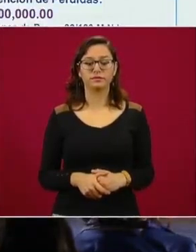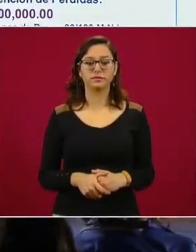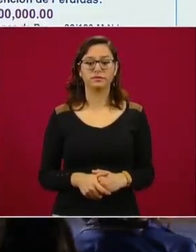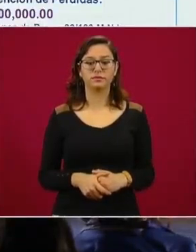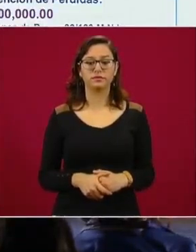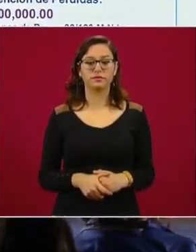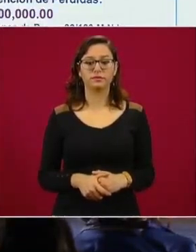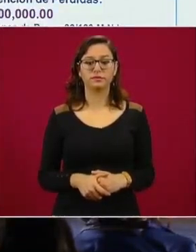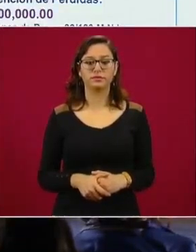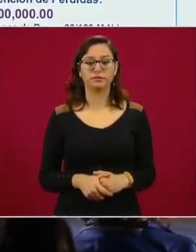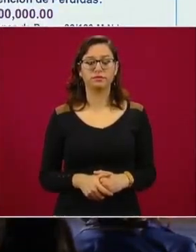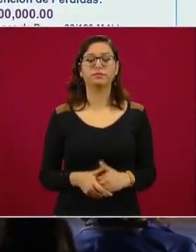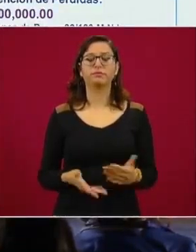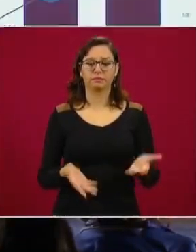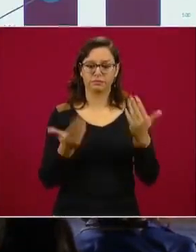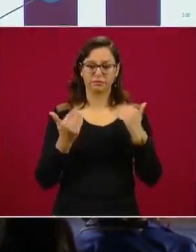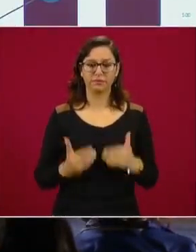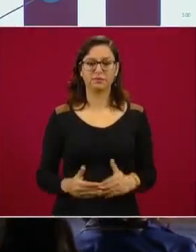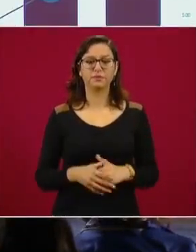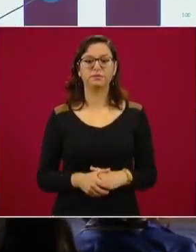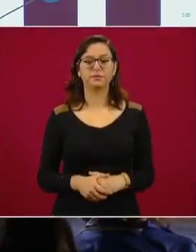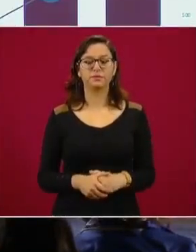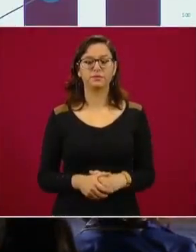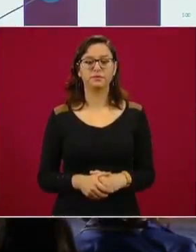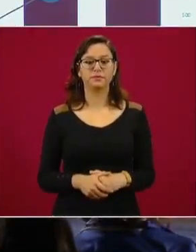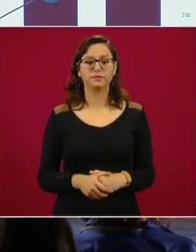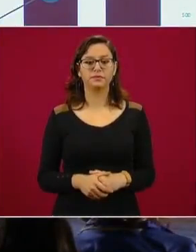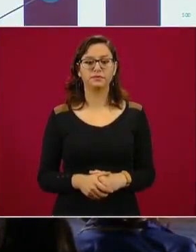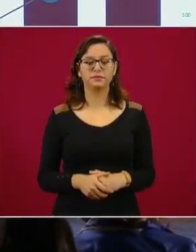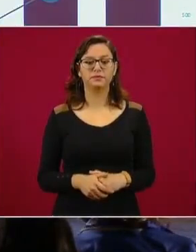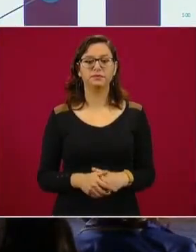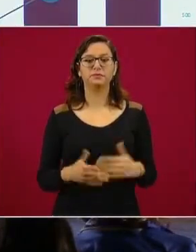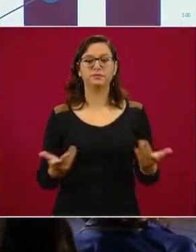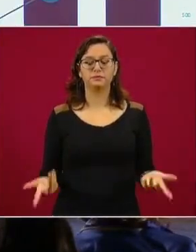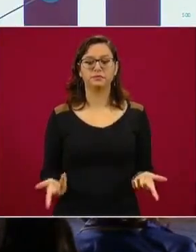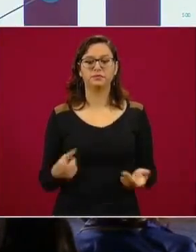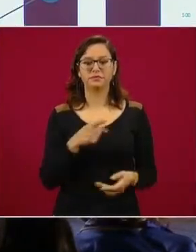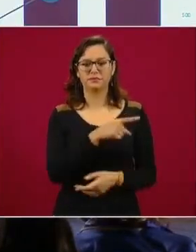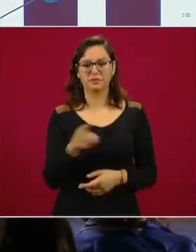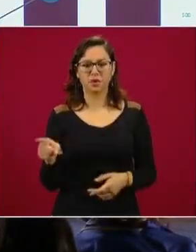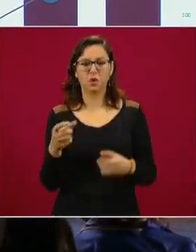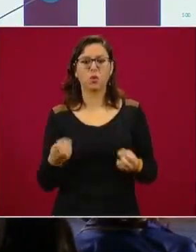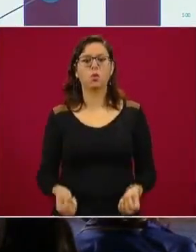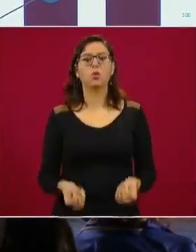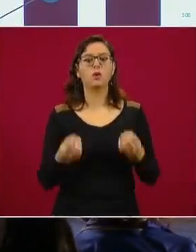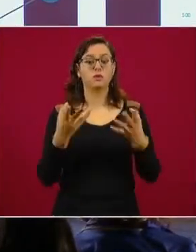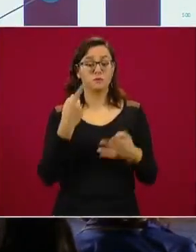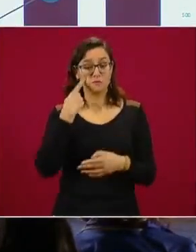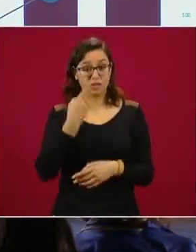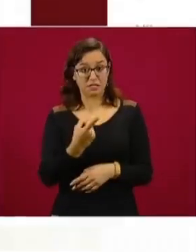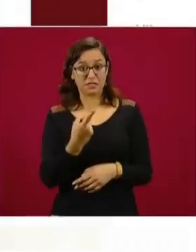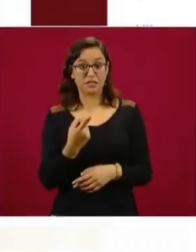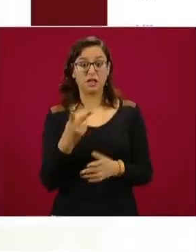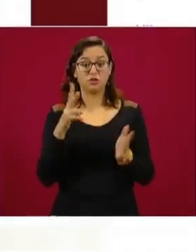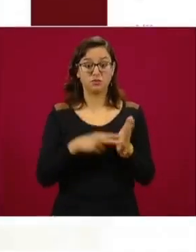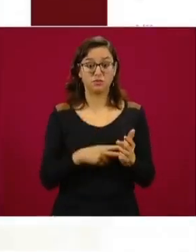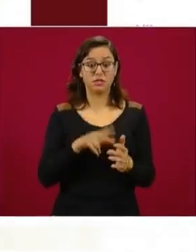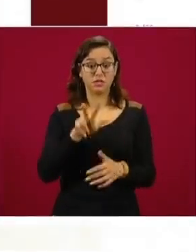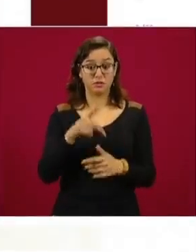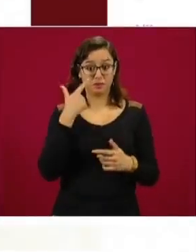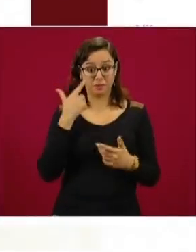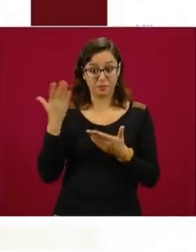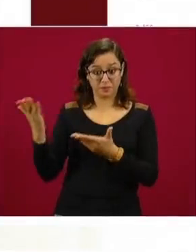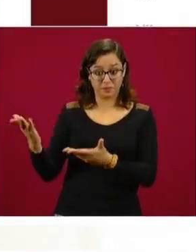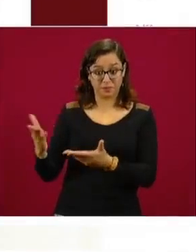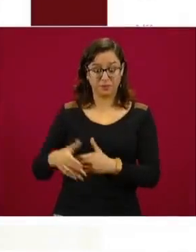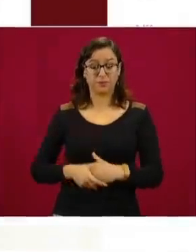adelante. Cuentas bloqueadas, vean ustedes, dos mil 18, 800 cuentas